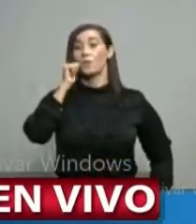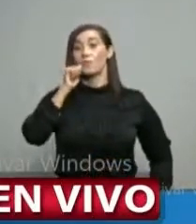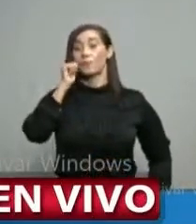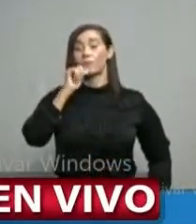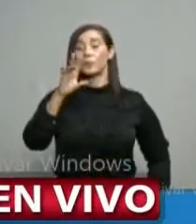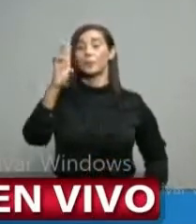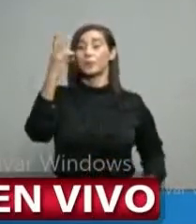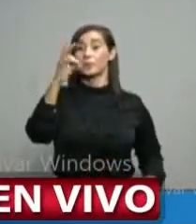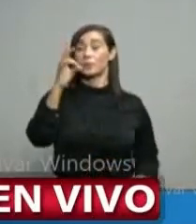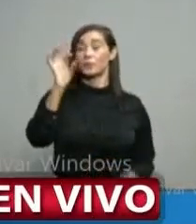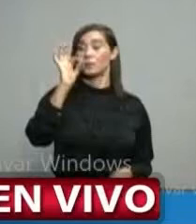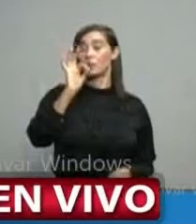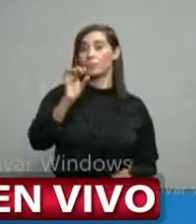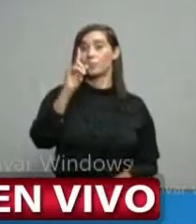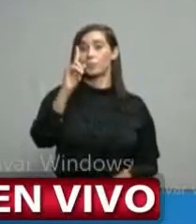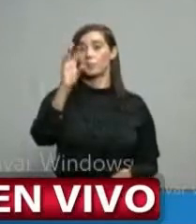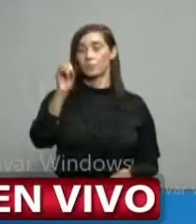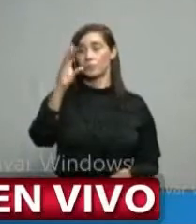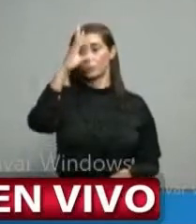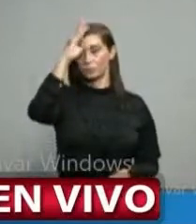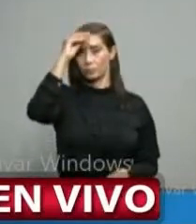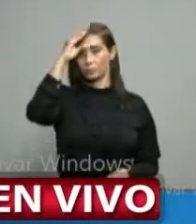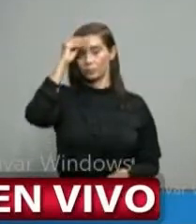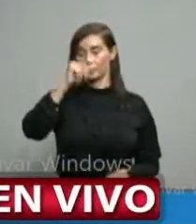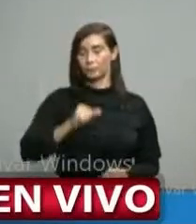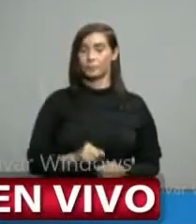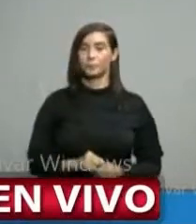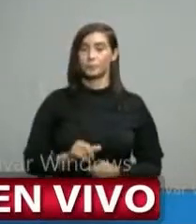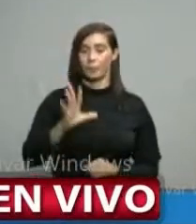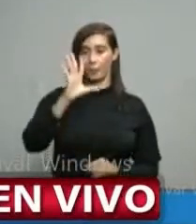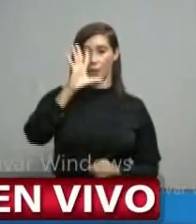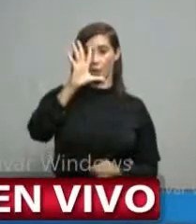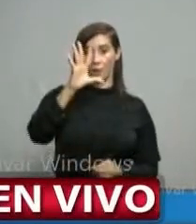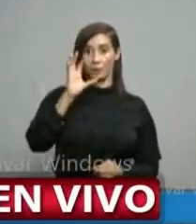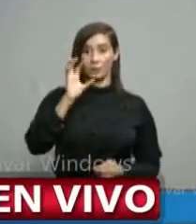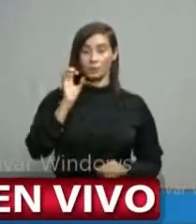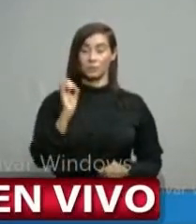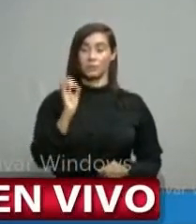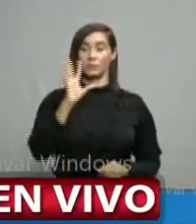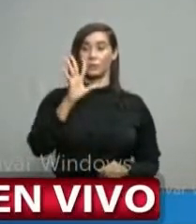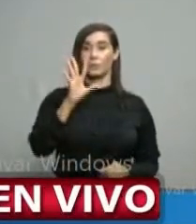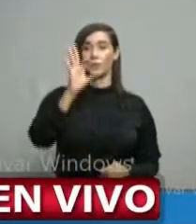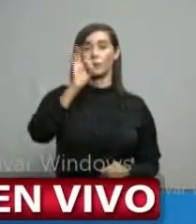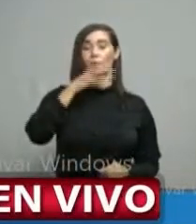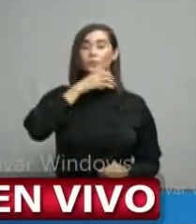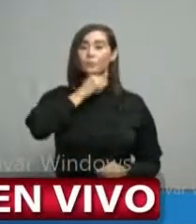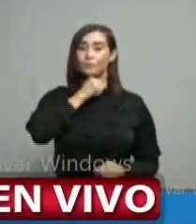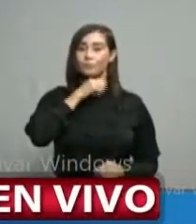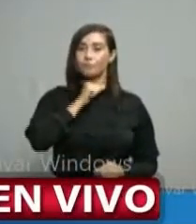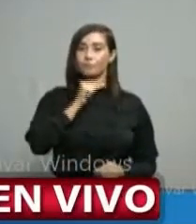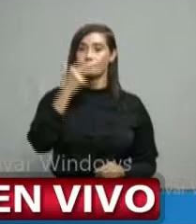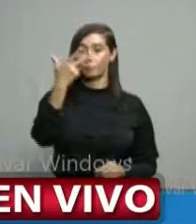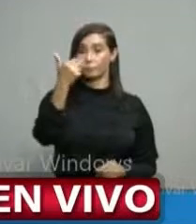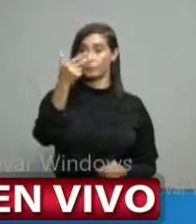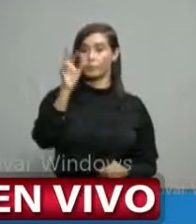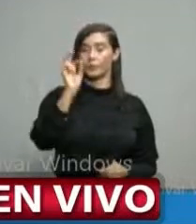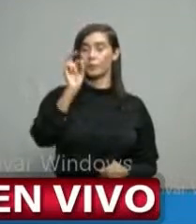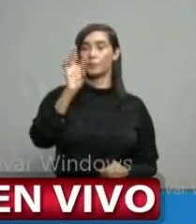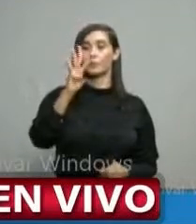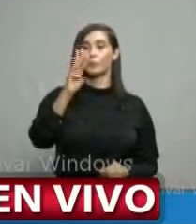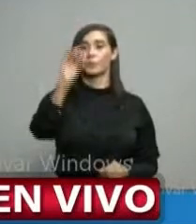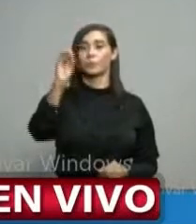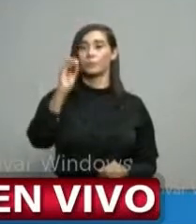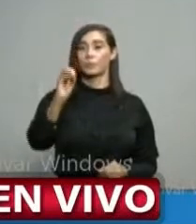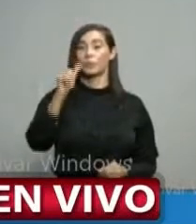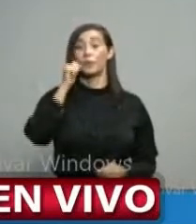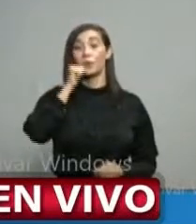17.7% masculino, de 50 a 59 años, 13.4